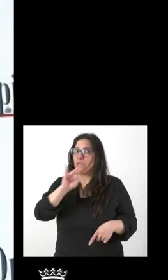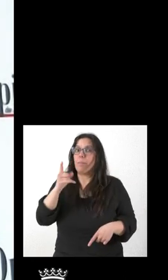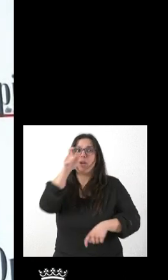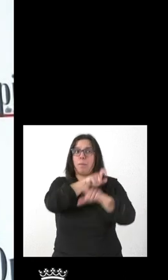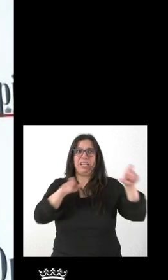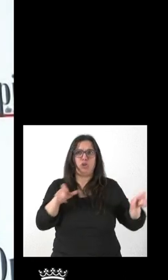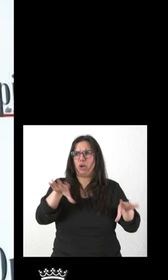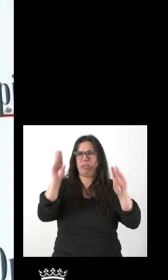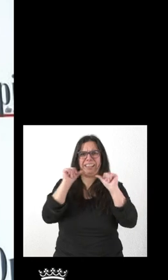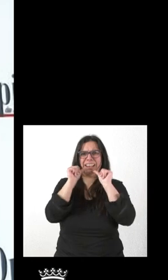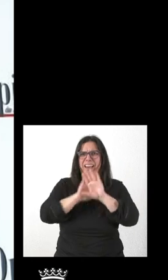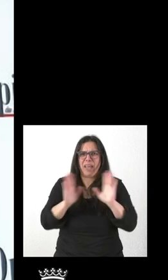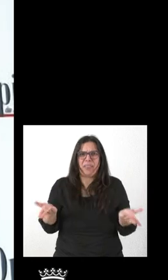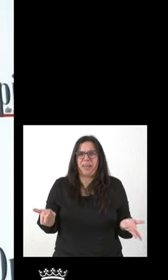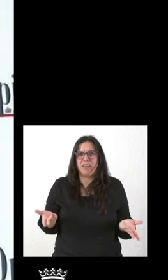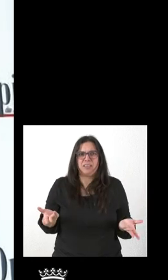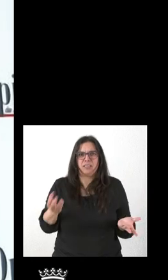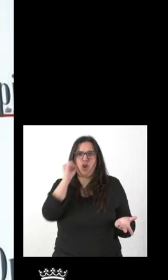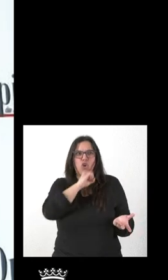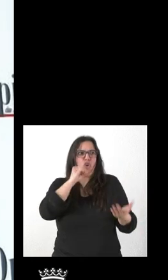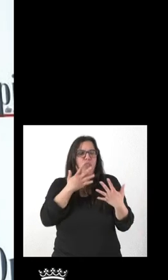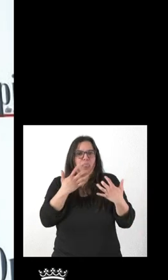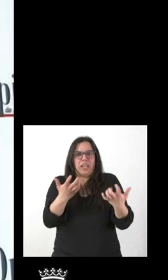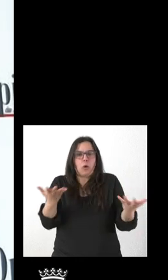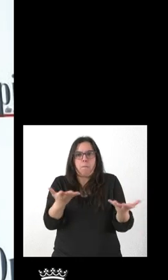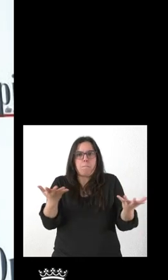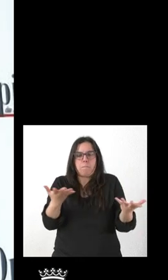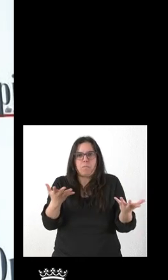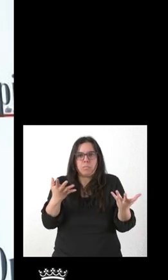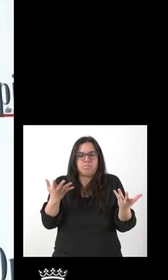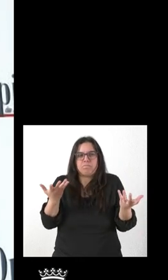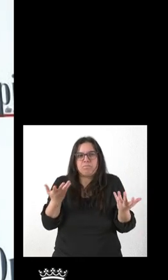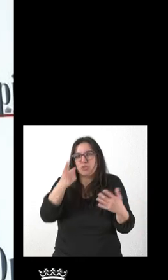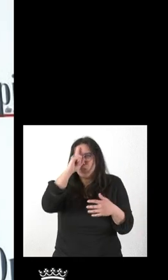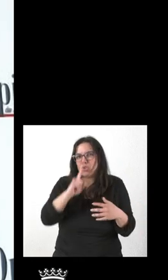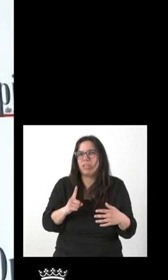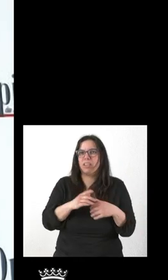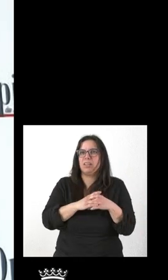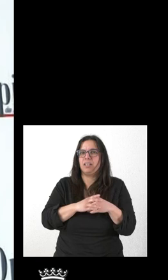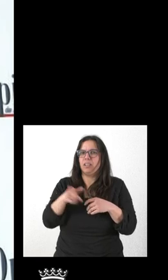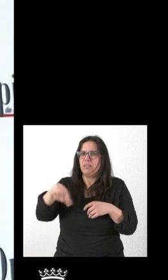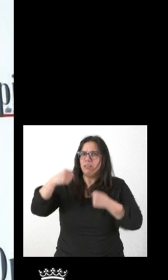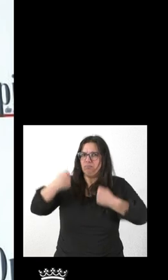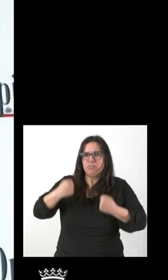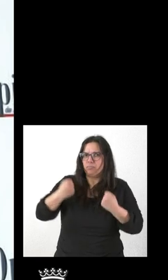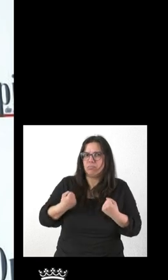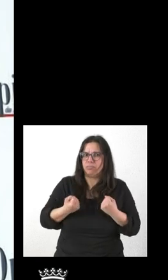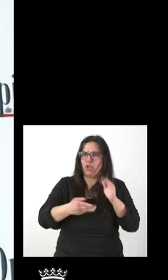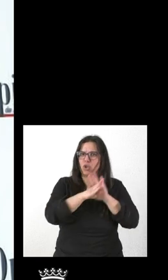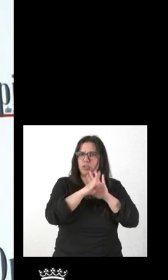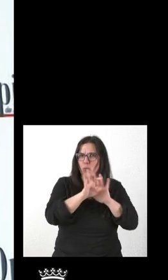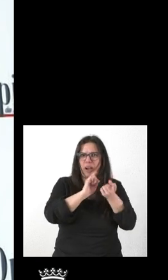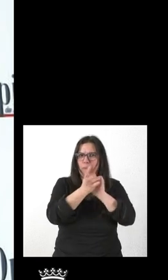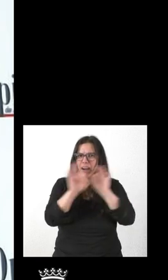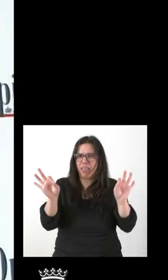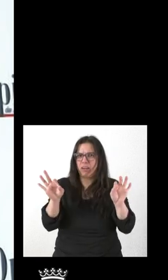absolutamente nada del concepto del concierto. No sé, sigue sus 13, que no van a volverse de ahí.